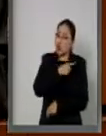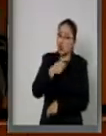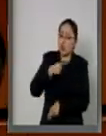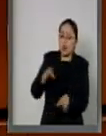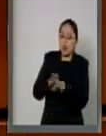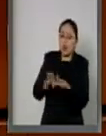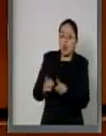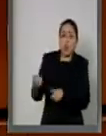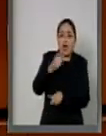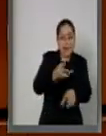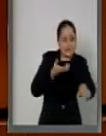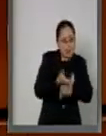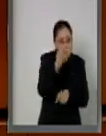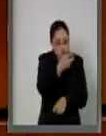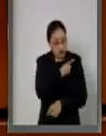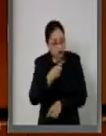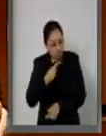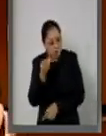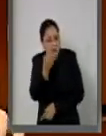subnacionales.